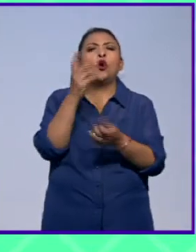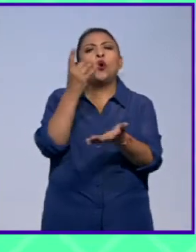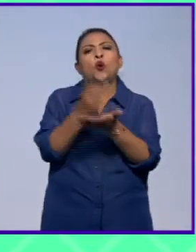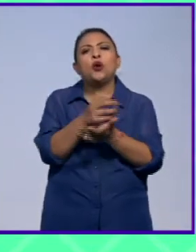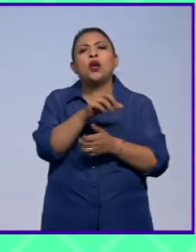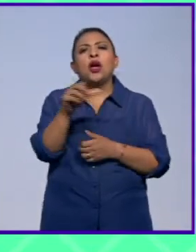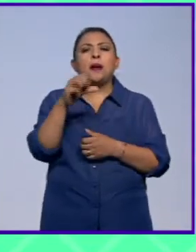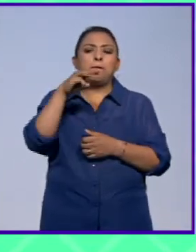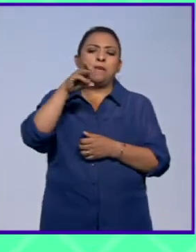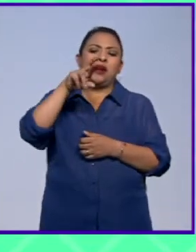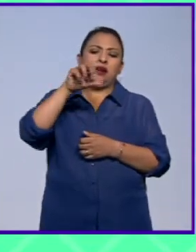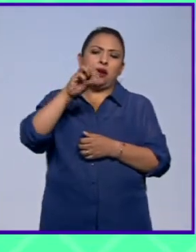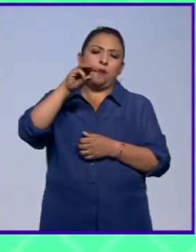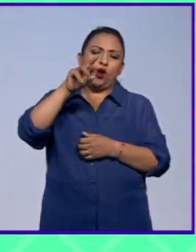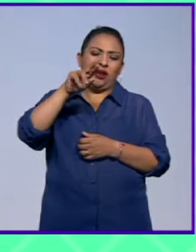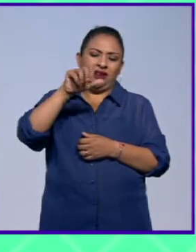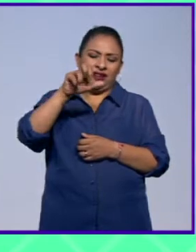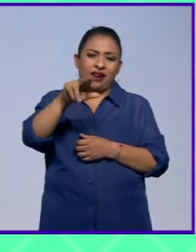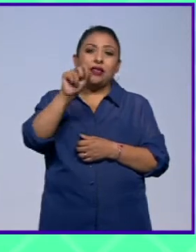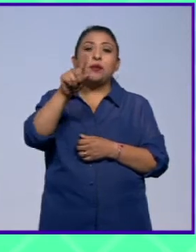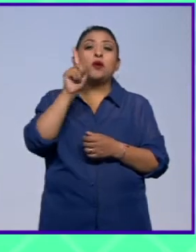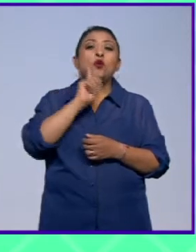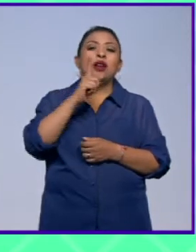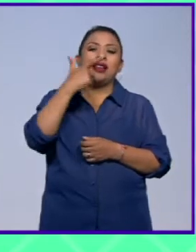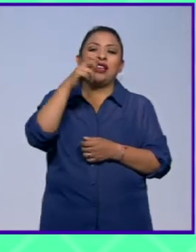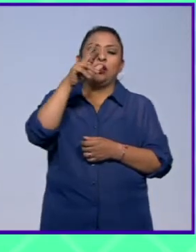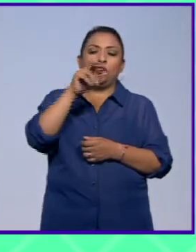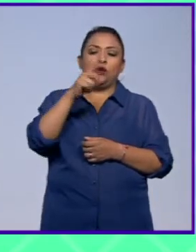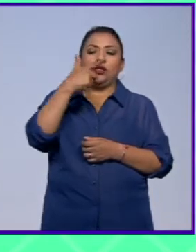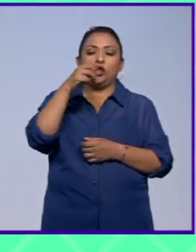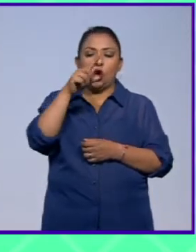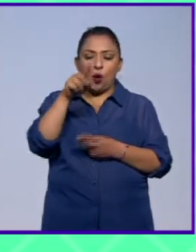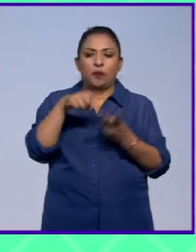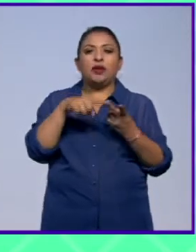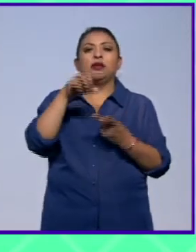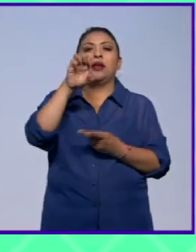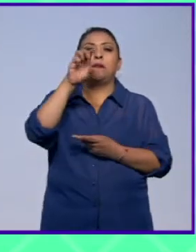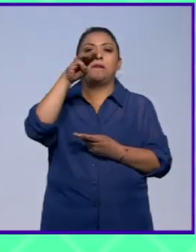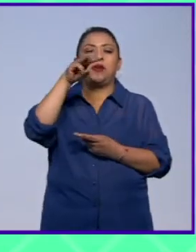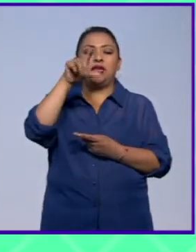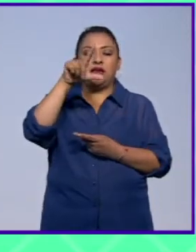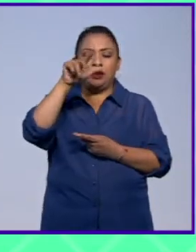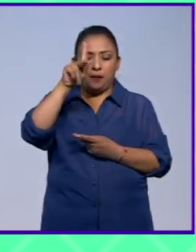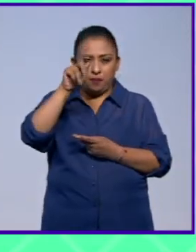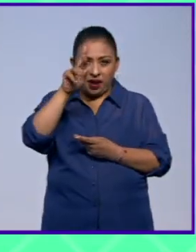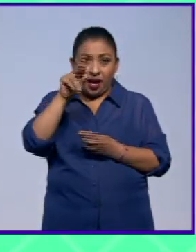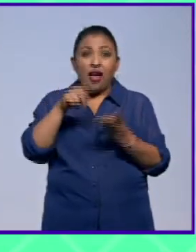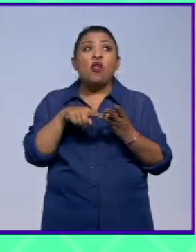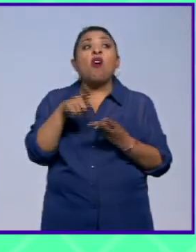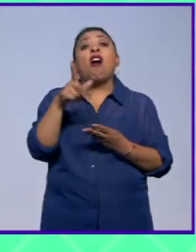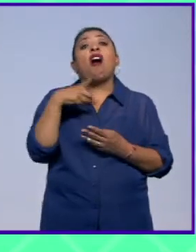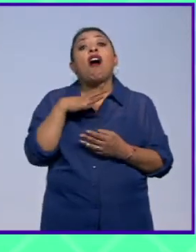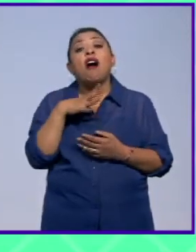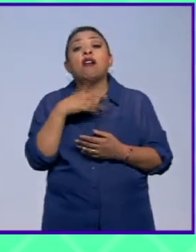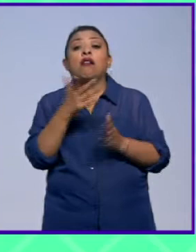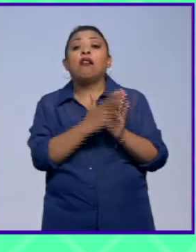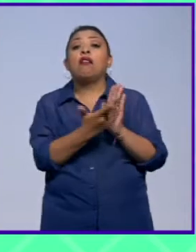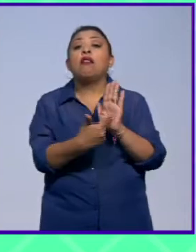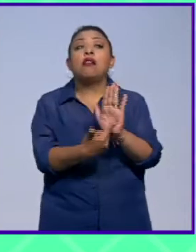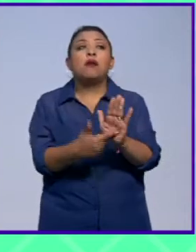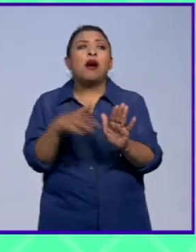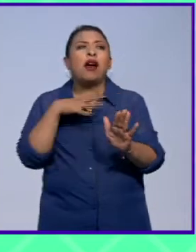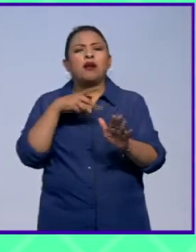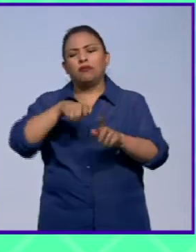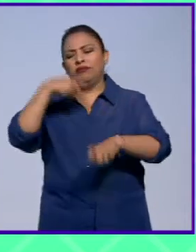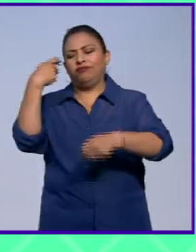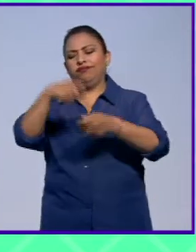a María Molinar sino a personajes como Gertrudis Gómez de Avellaneda como Emilia Prado Bazán que inclusive por ahí muestran también los libros y empiezan a